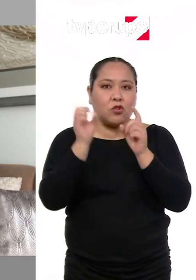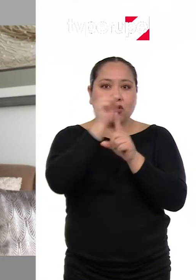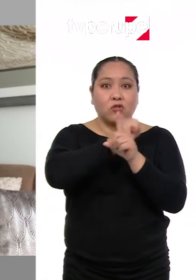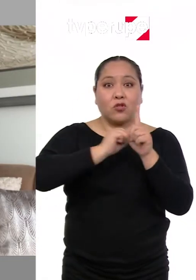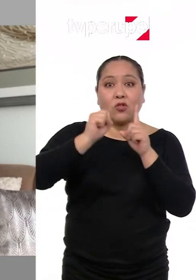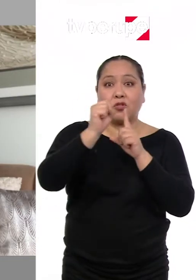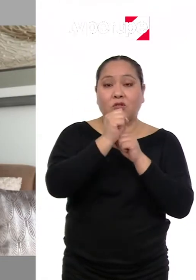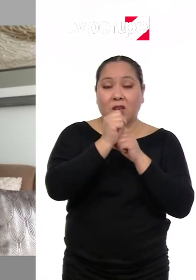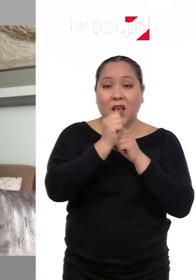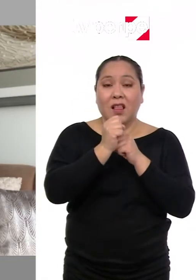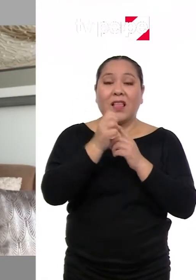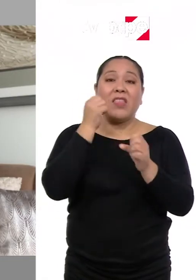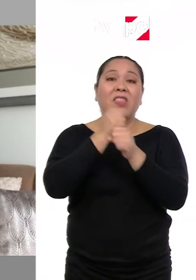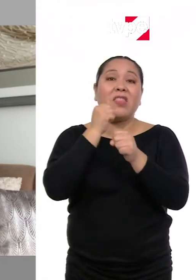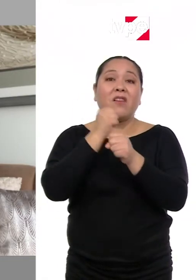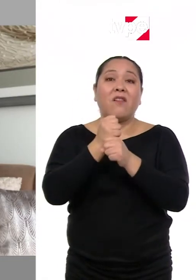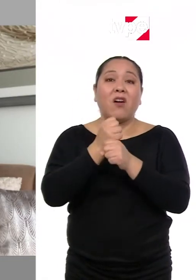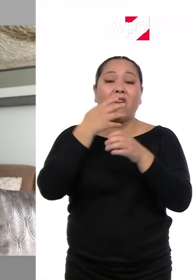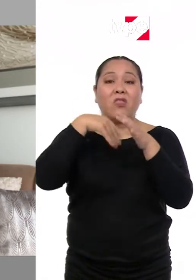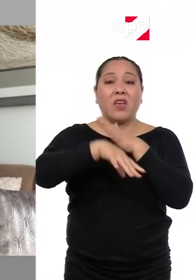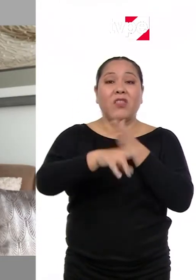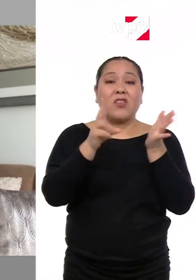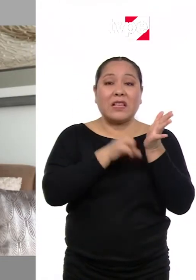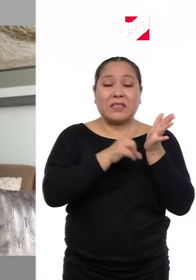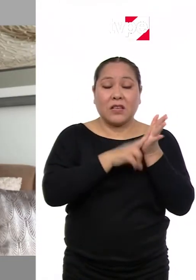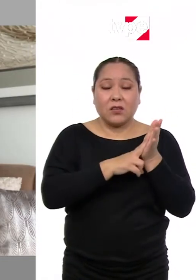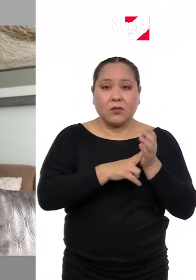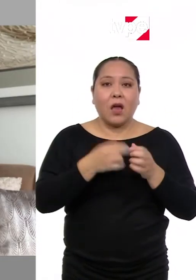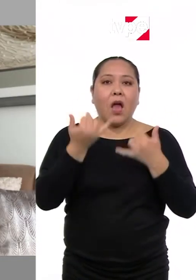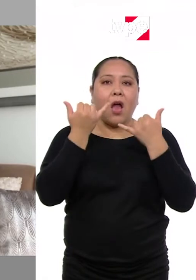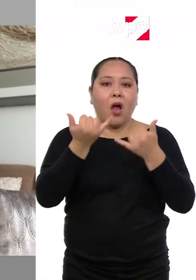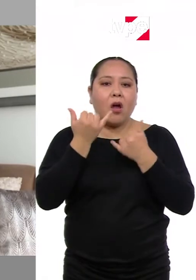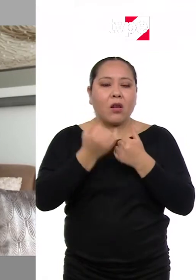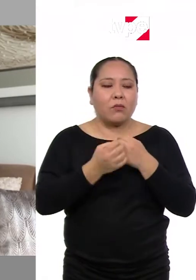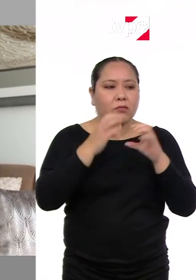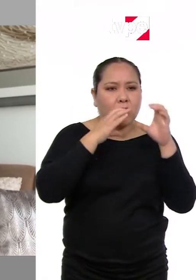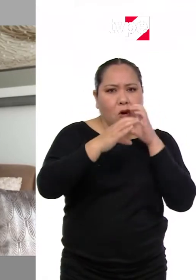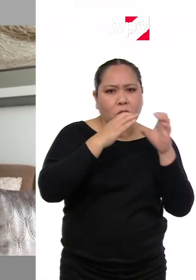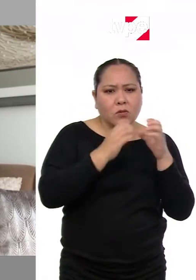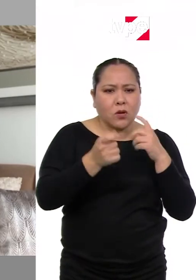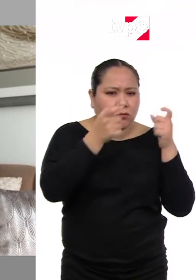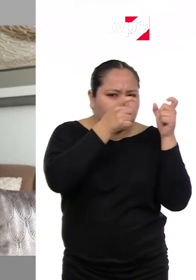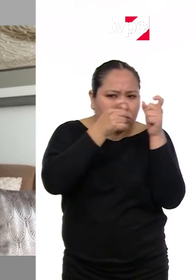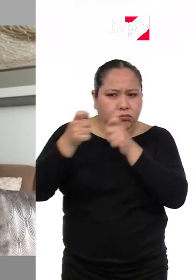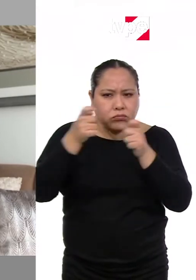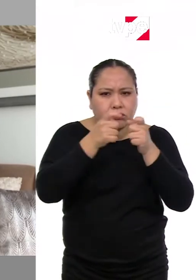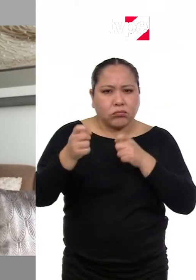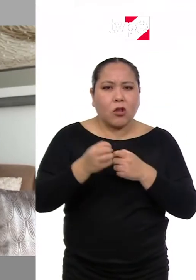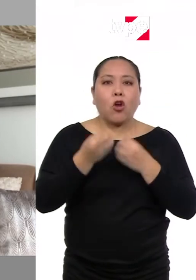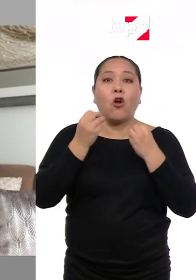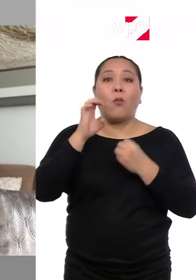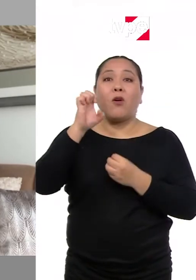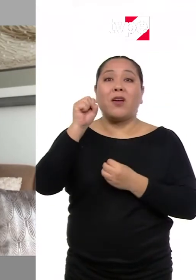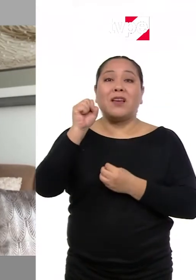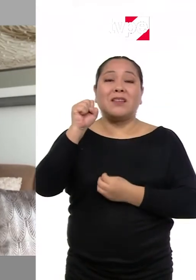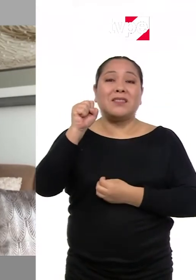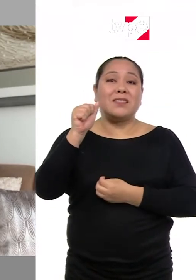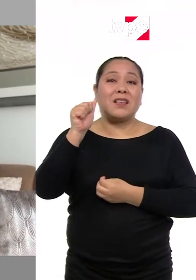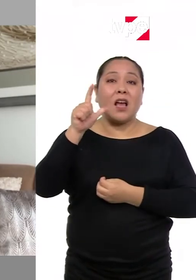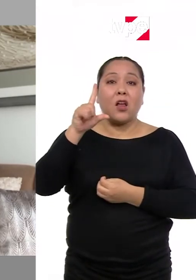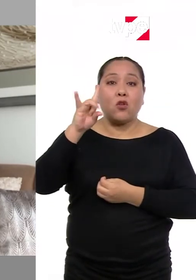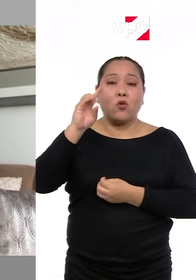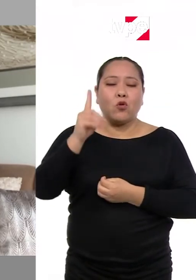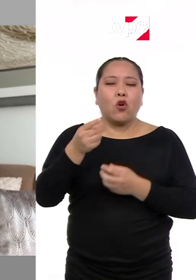y Laboral de Salud. Hoy vamos a conversar sobre el monitoreo que viene realizando E-Salud a los